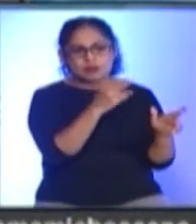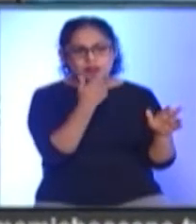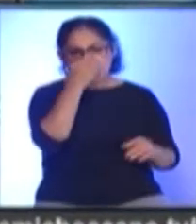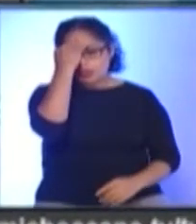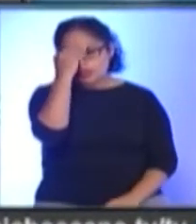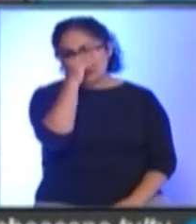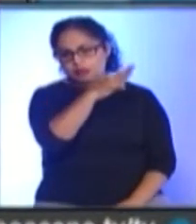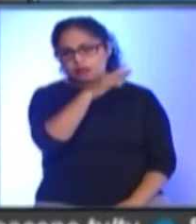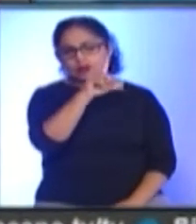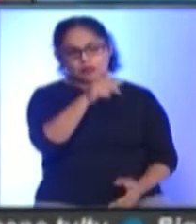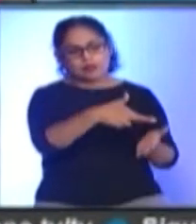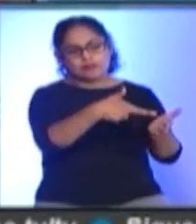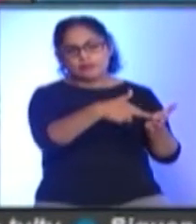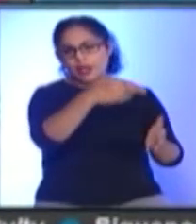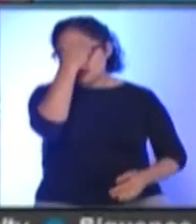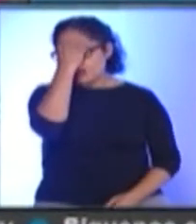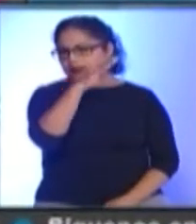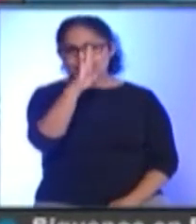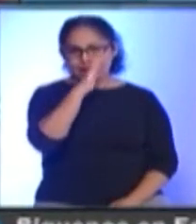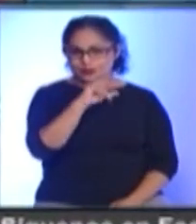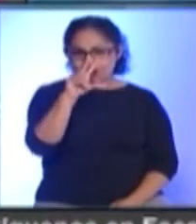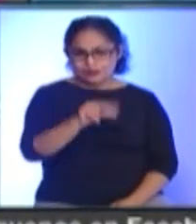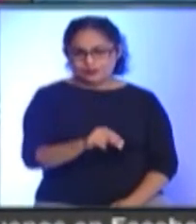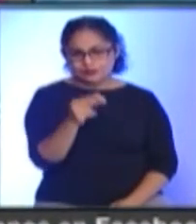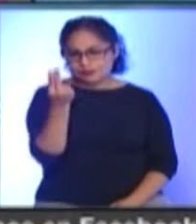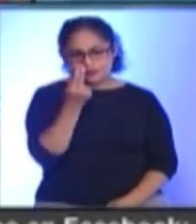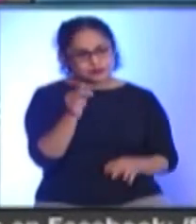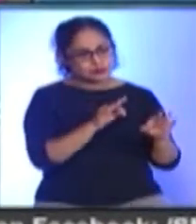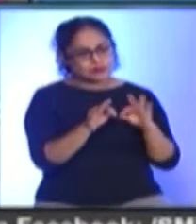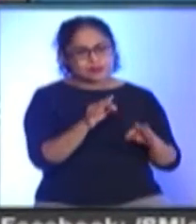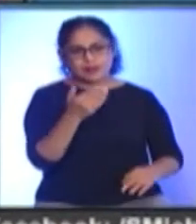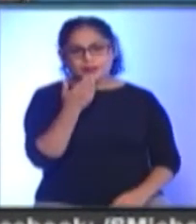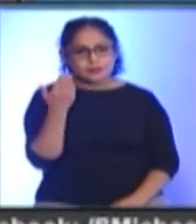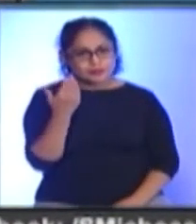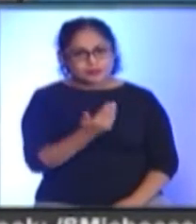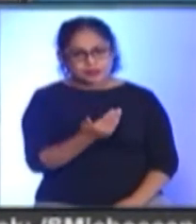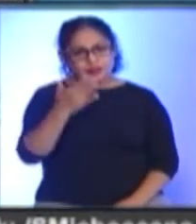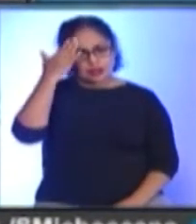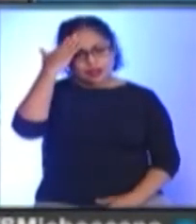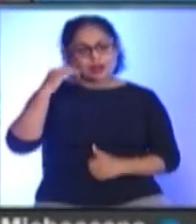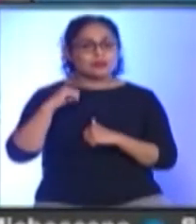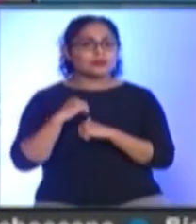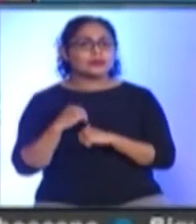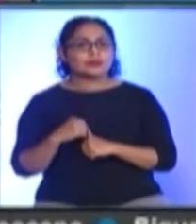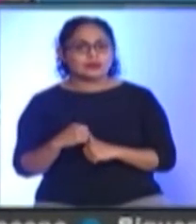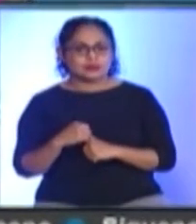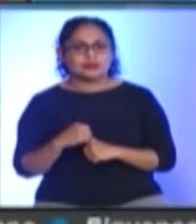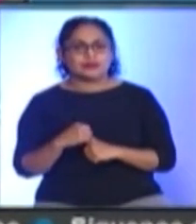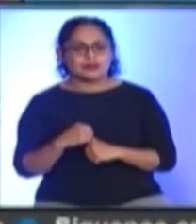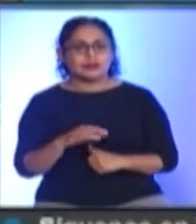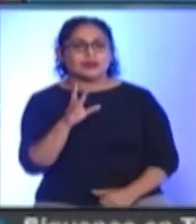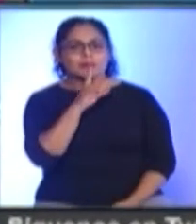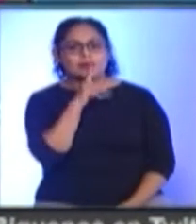Como que se firman Las cosas Y ya luego No hay seguimiento Ni de la ciudadanía Ni de la autoridad Sino dejar un ejercicio Ya